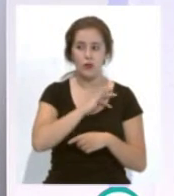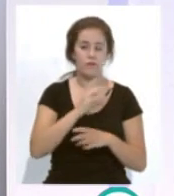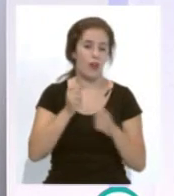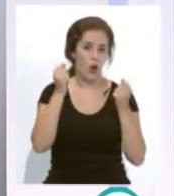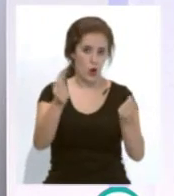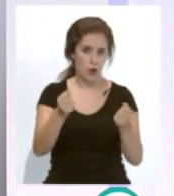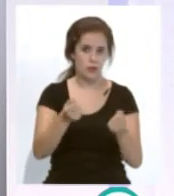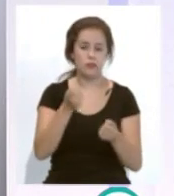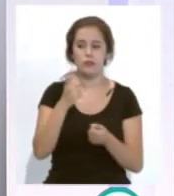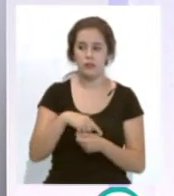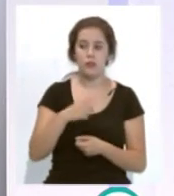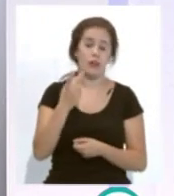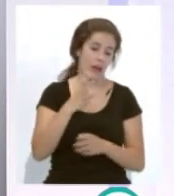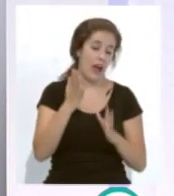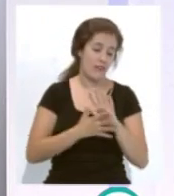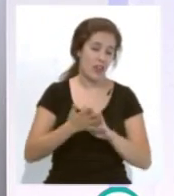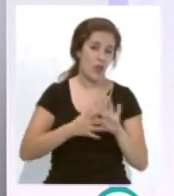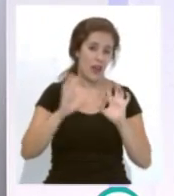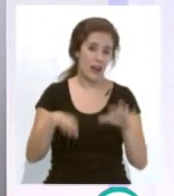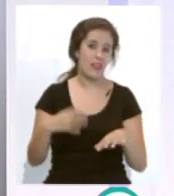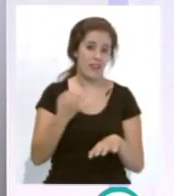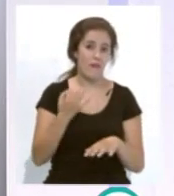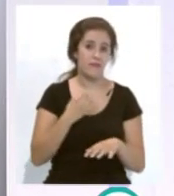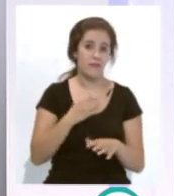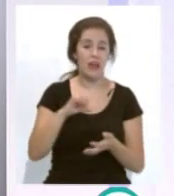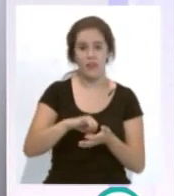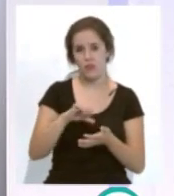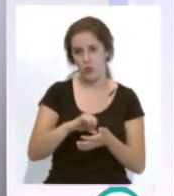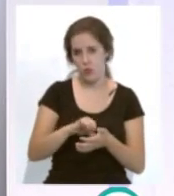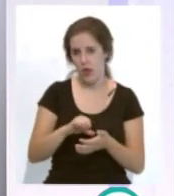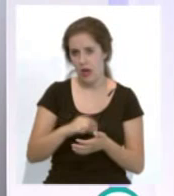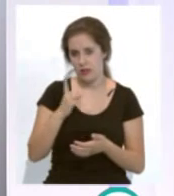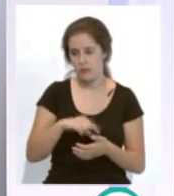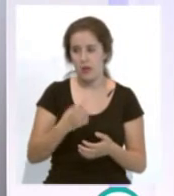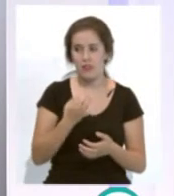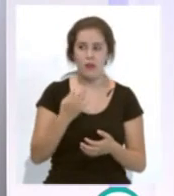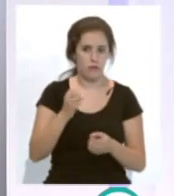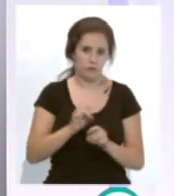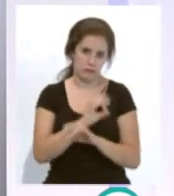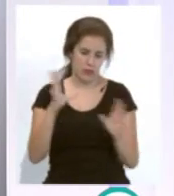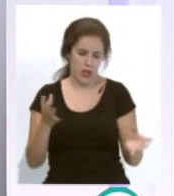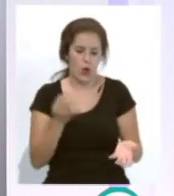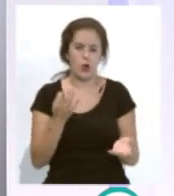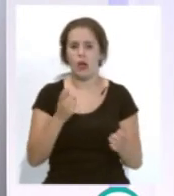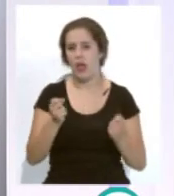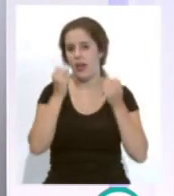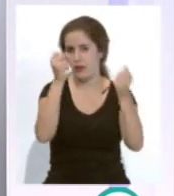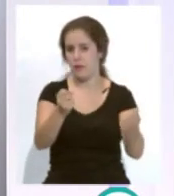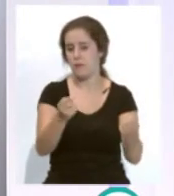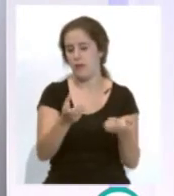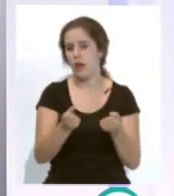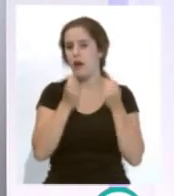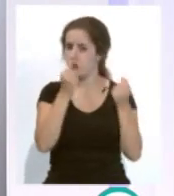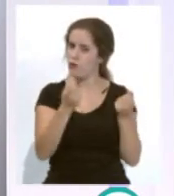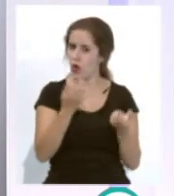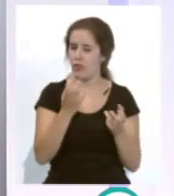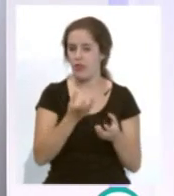hablaba de que Cádiz tenía que ser una ciudad siempre a vanguardia lo tienen claro que van a hacer ese trofeo Carranza femenino